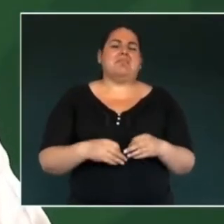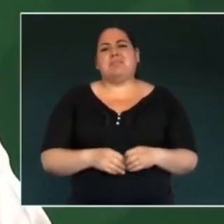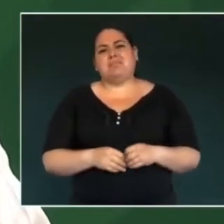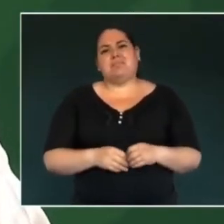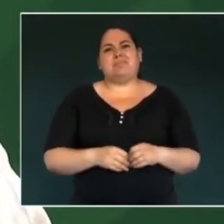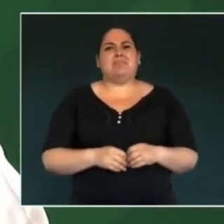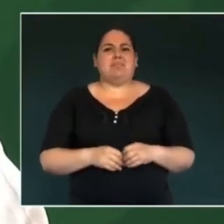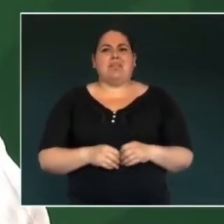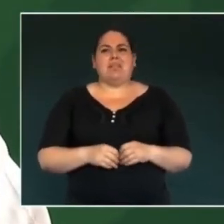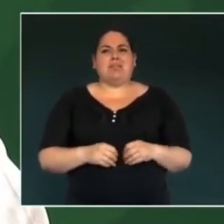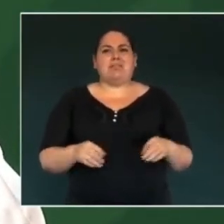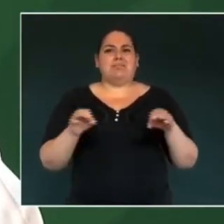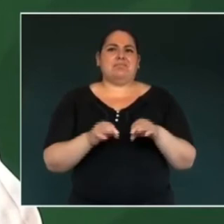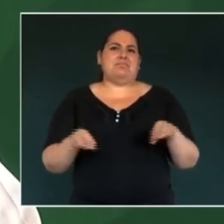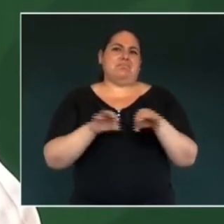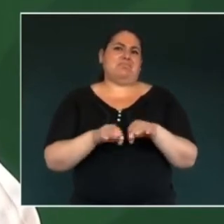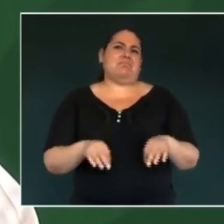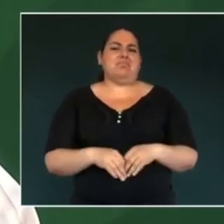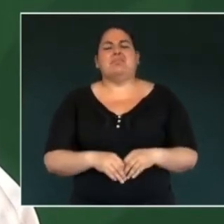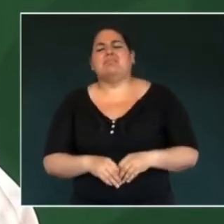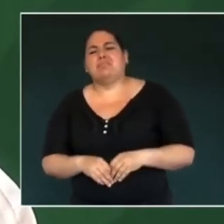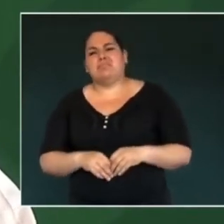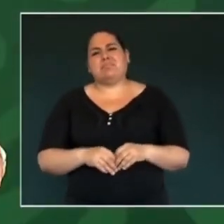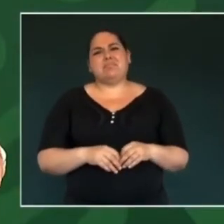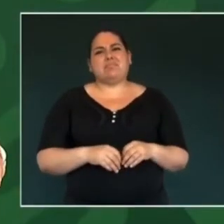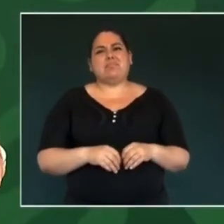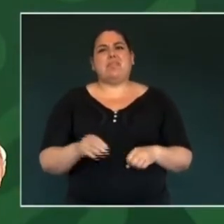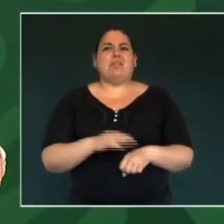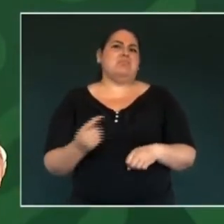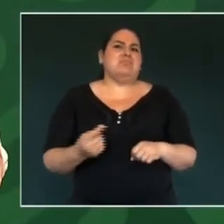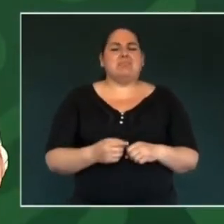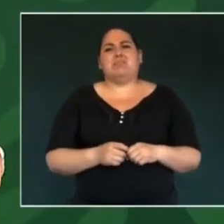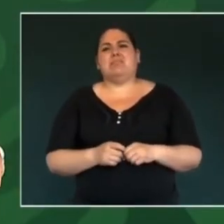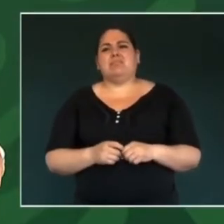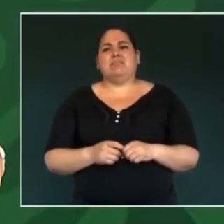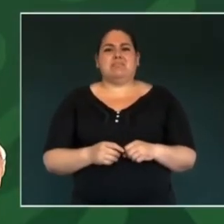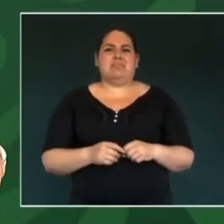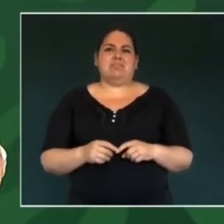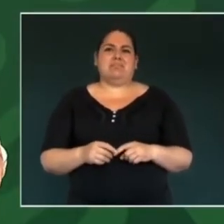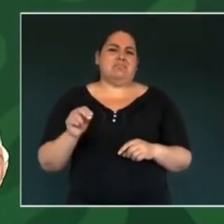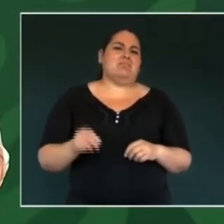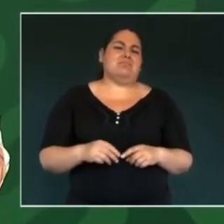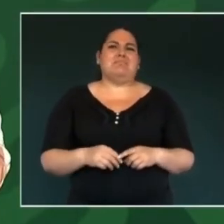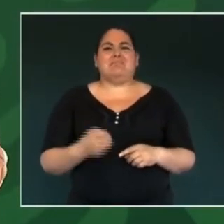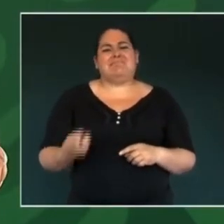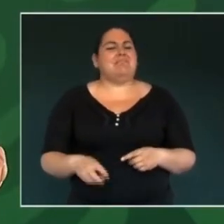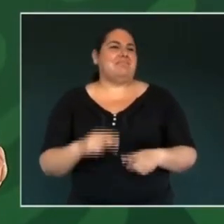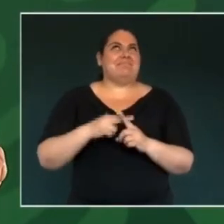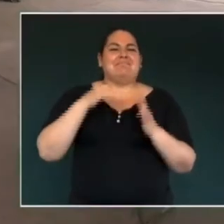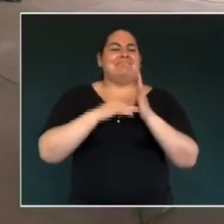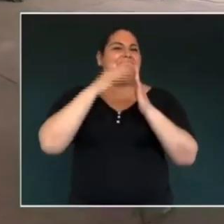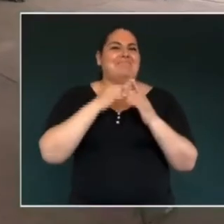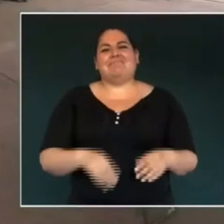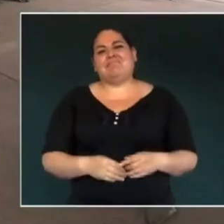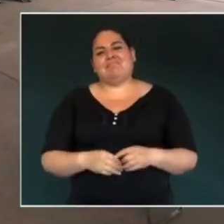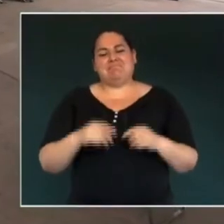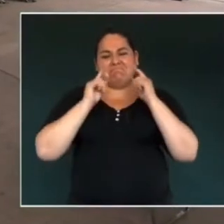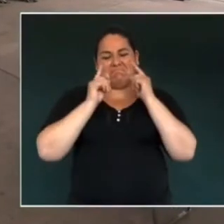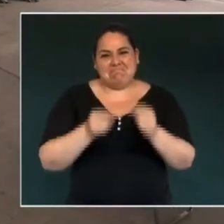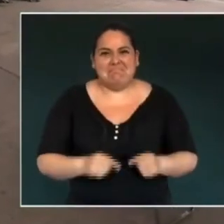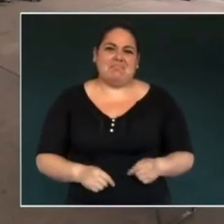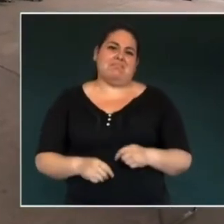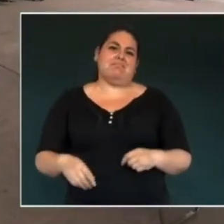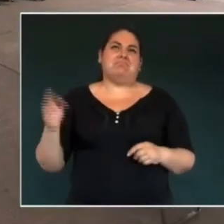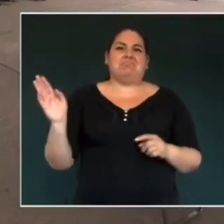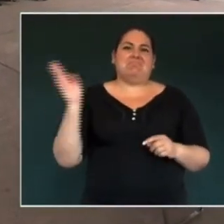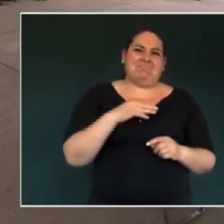economía formal. Porque les comento esto, ya lo he repetido en otras ocasiones, pero no está de más tenerlo presente. El peor